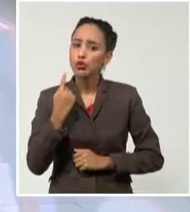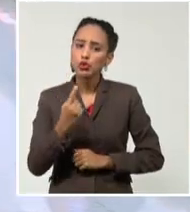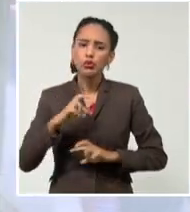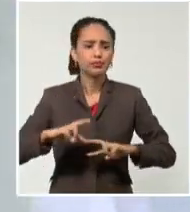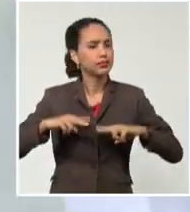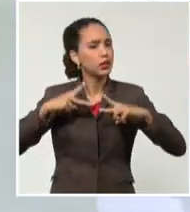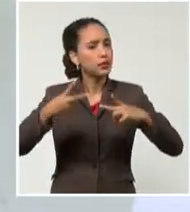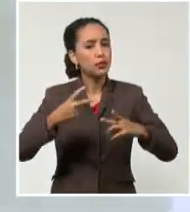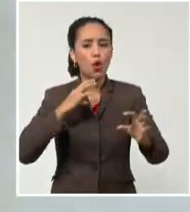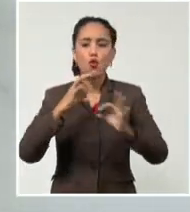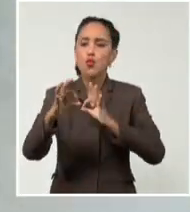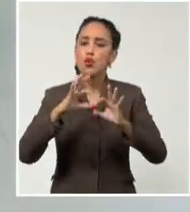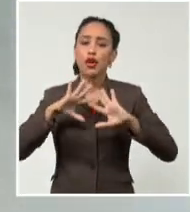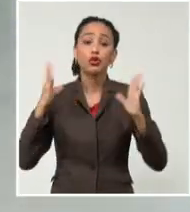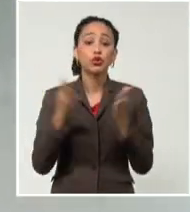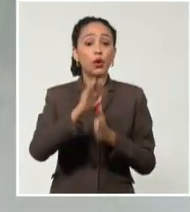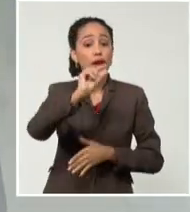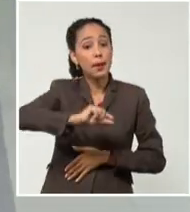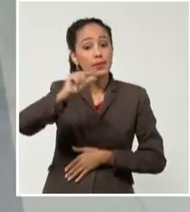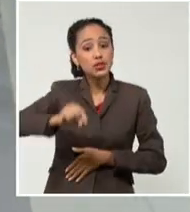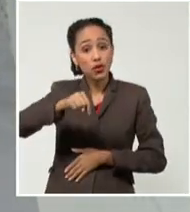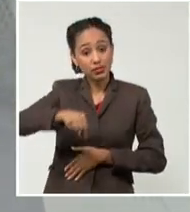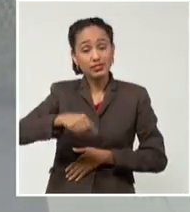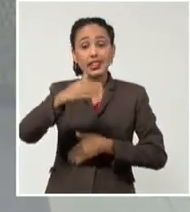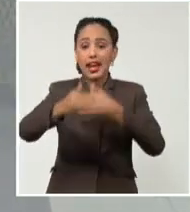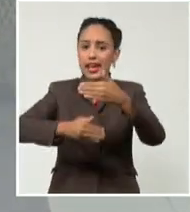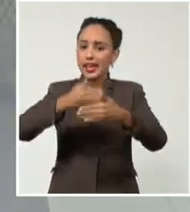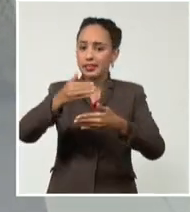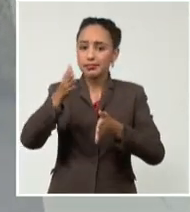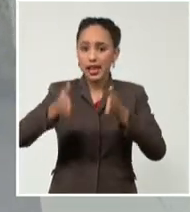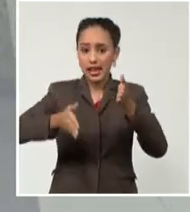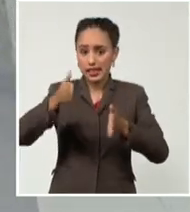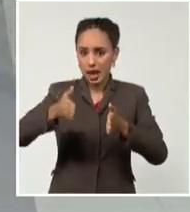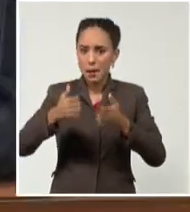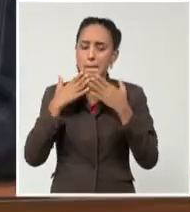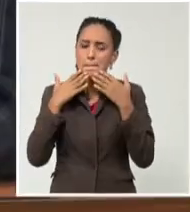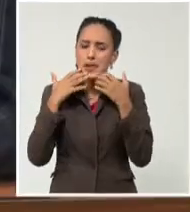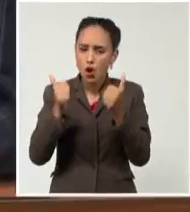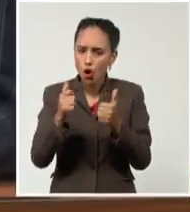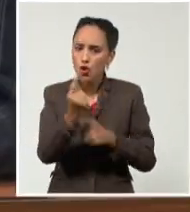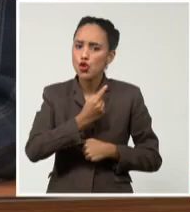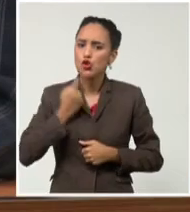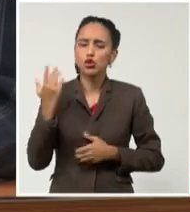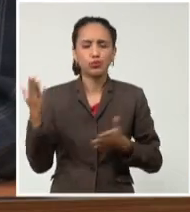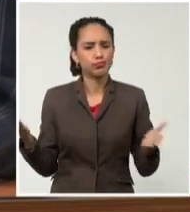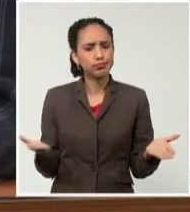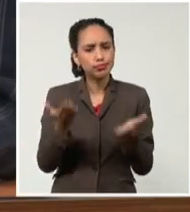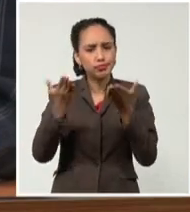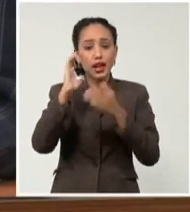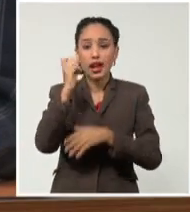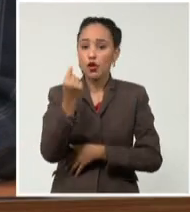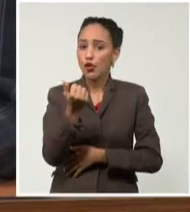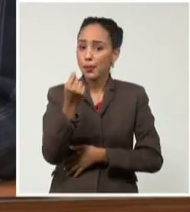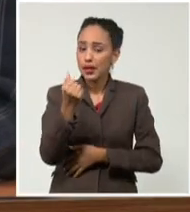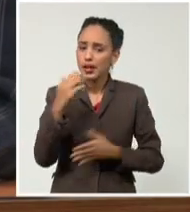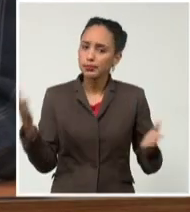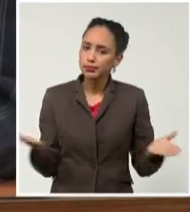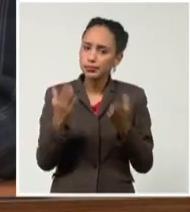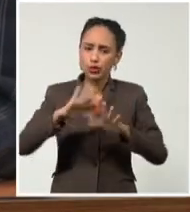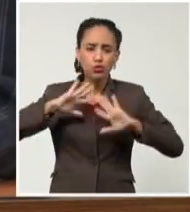y que aunque estamos en una etapa ya avanzada, reactivando la economía, reactivando todas las actividades sociales,